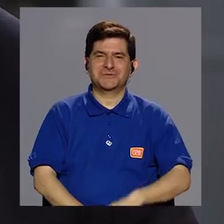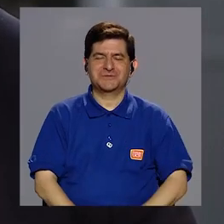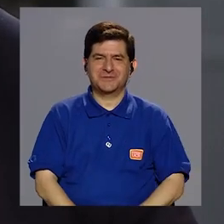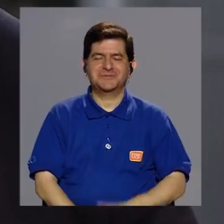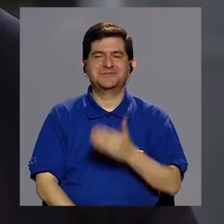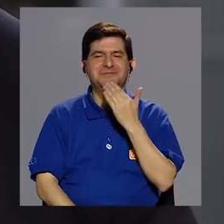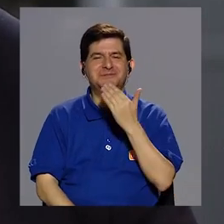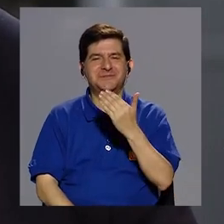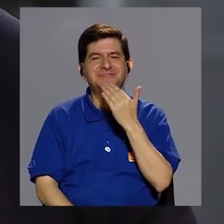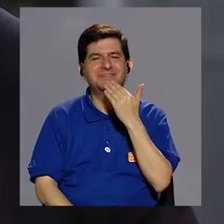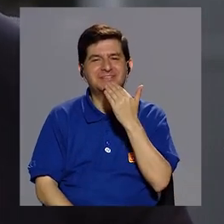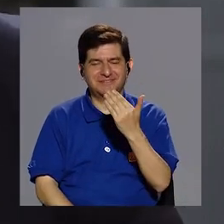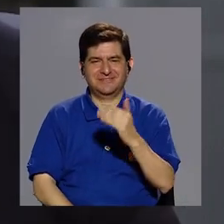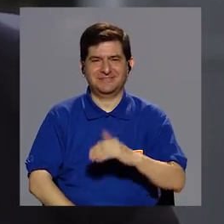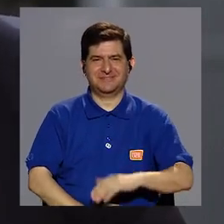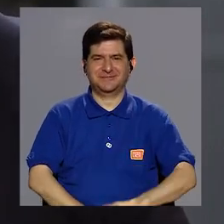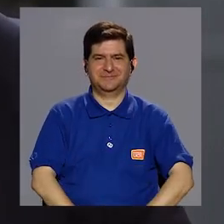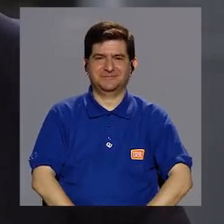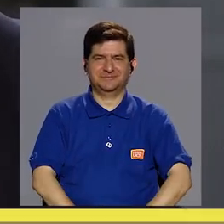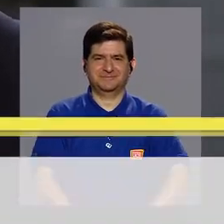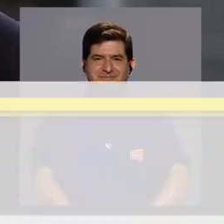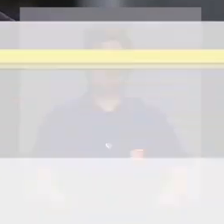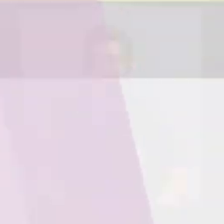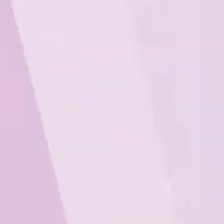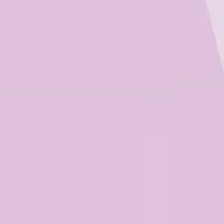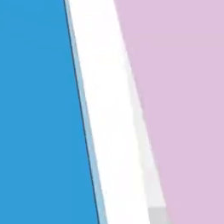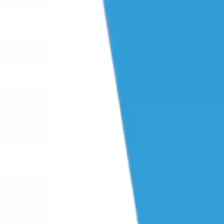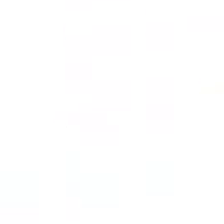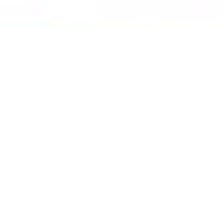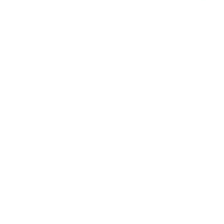con gusto, Saúl. Bueno, muchísimas gracias. Muchas gracias a ustedes.